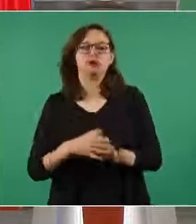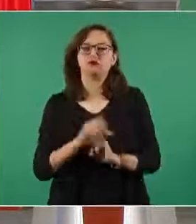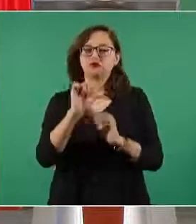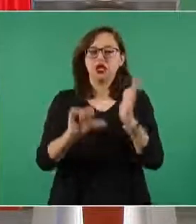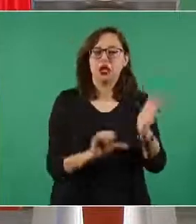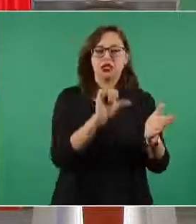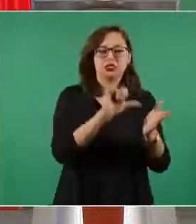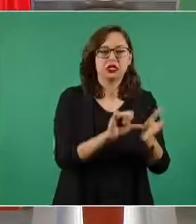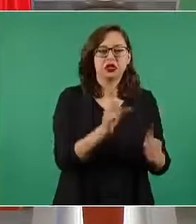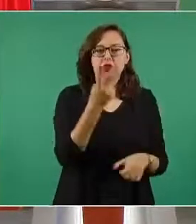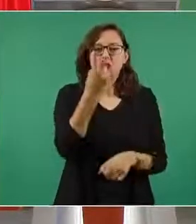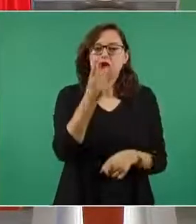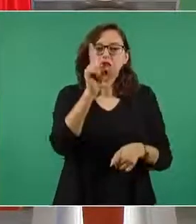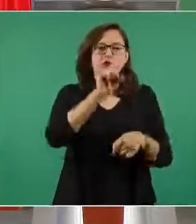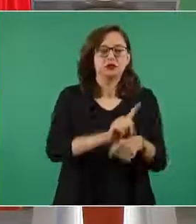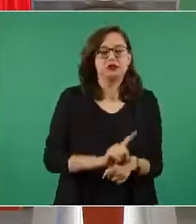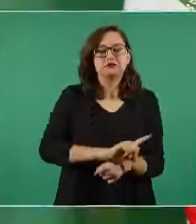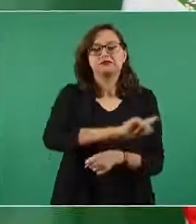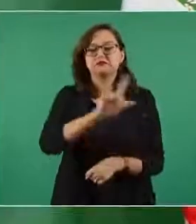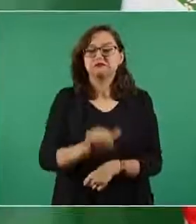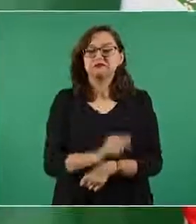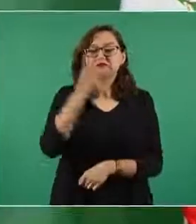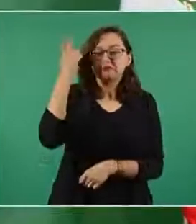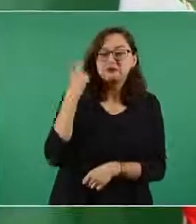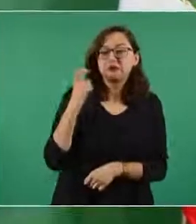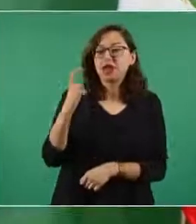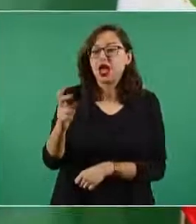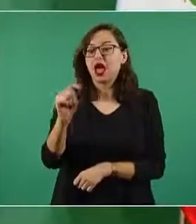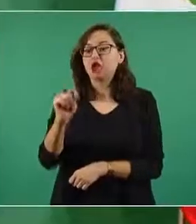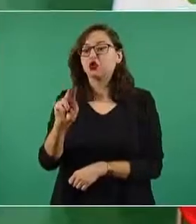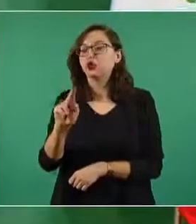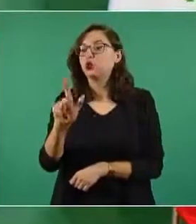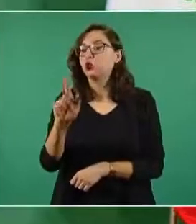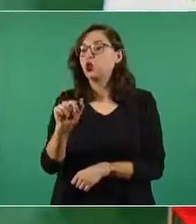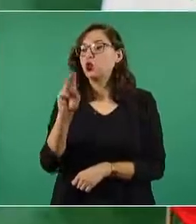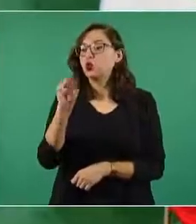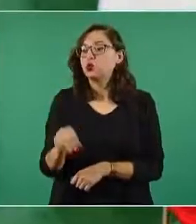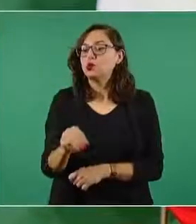y de este aeropuerto a Tulum o a Cancún